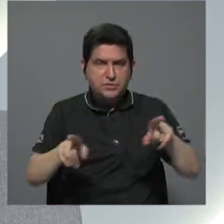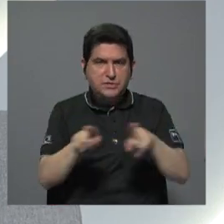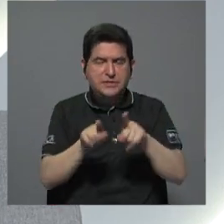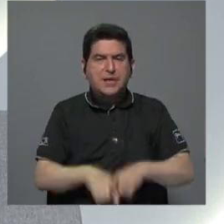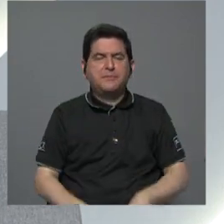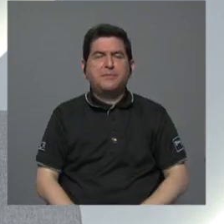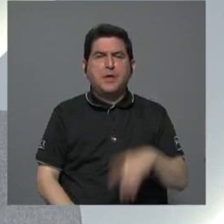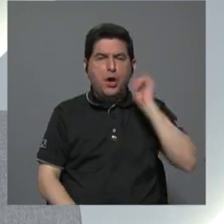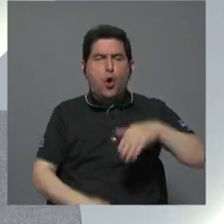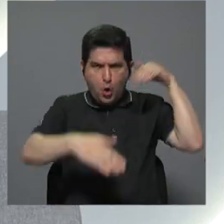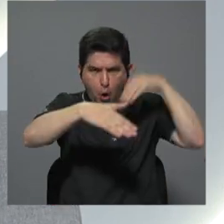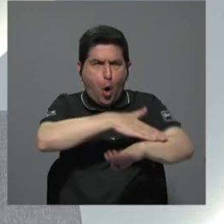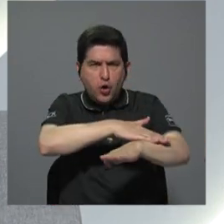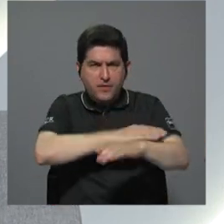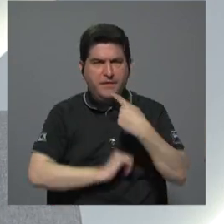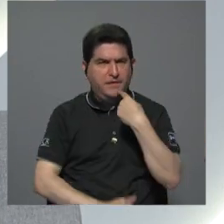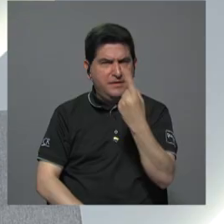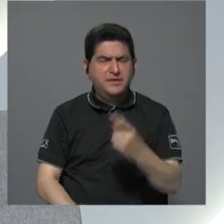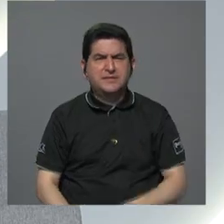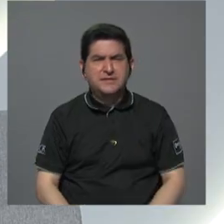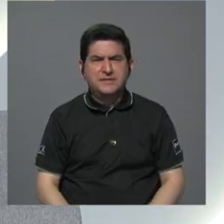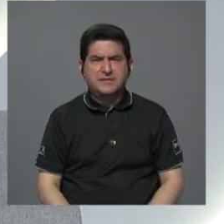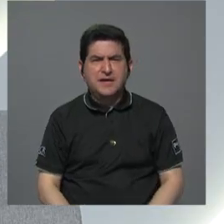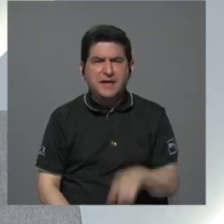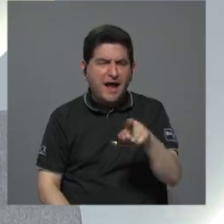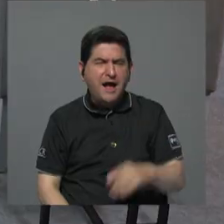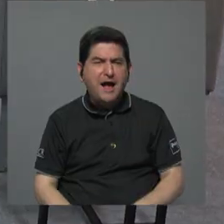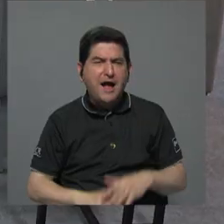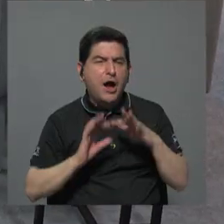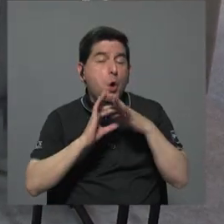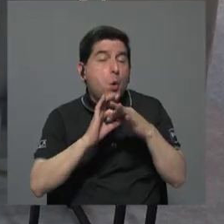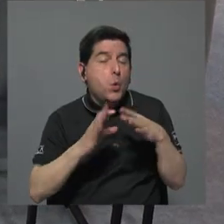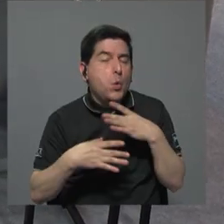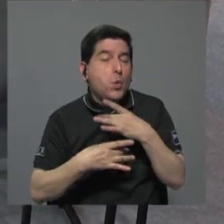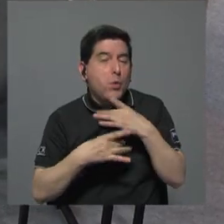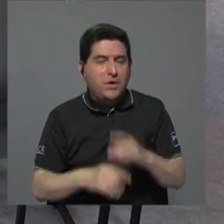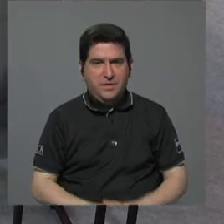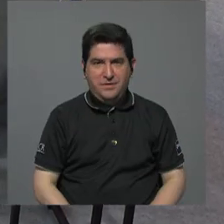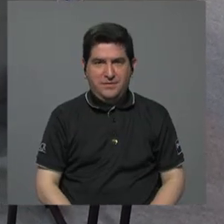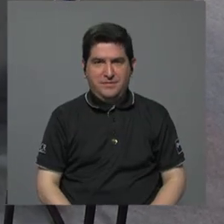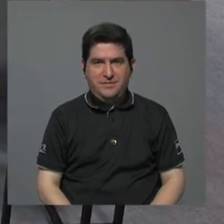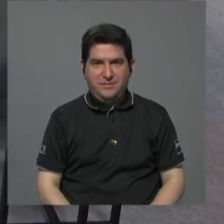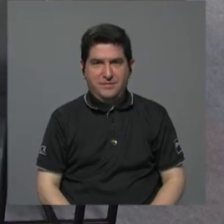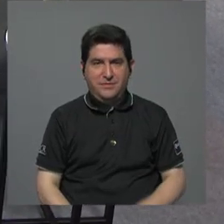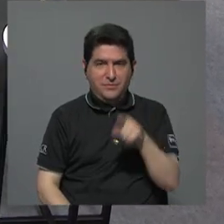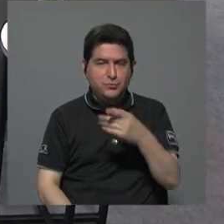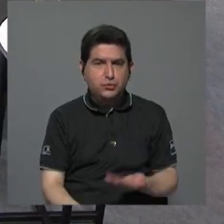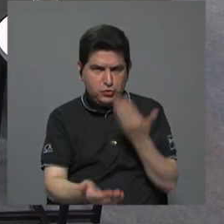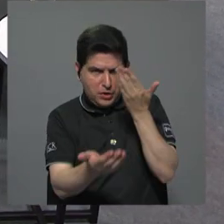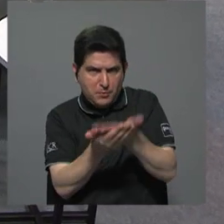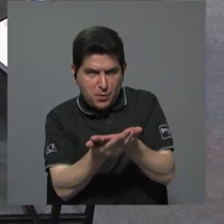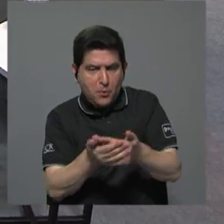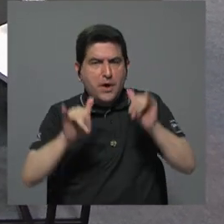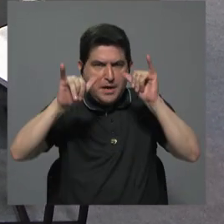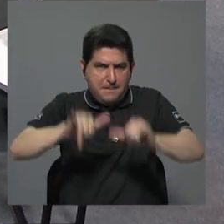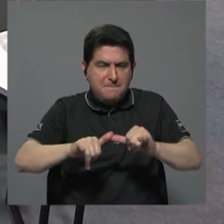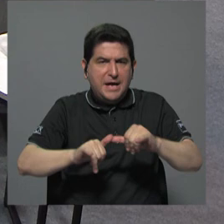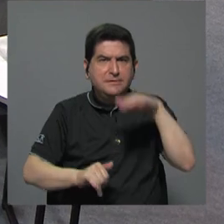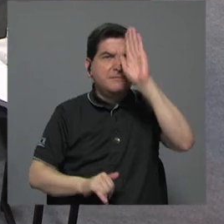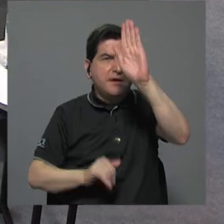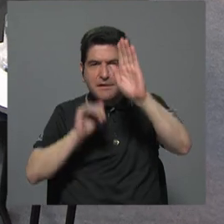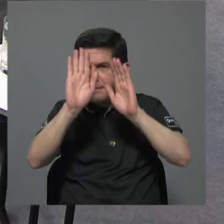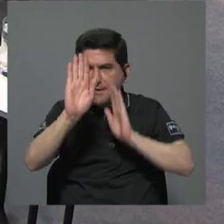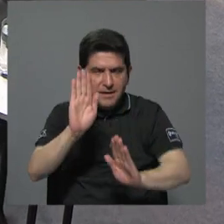orden de allanamiento, y se habla de las colusiones de intereses? Vamos a ver, este es un mercado, o sea, lo que usted está planteando, don Álvaro, es mantener el esquema